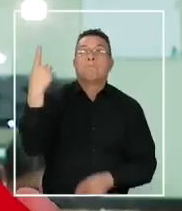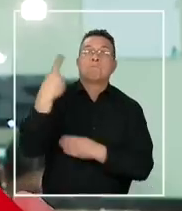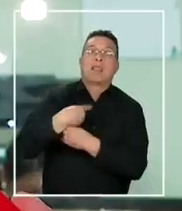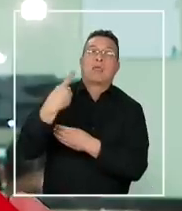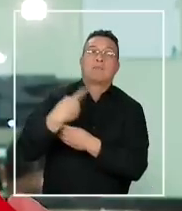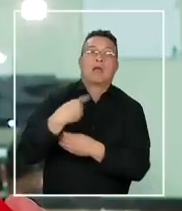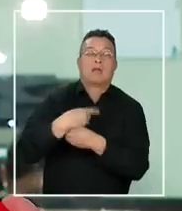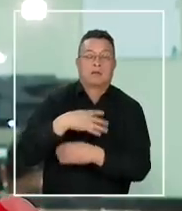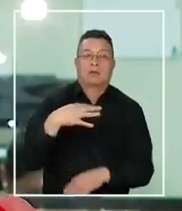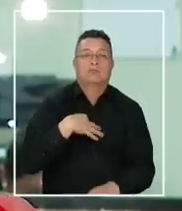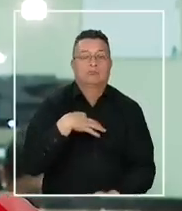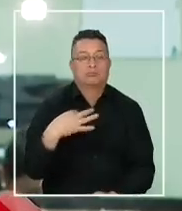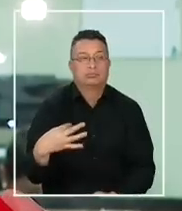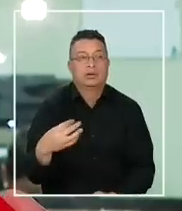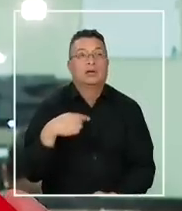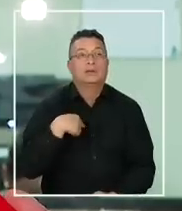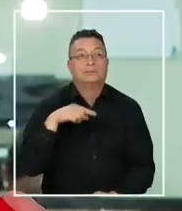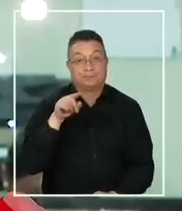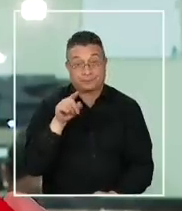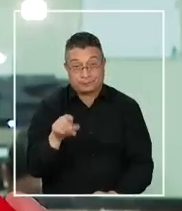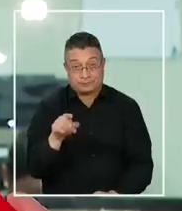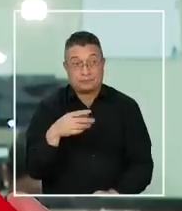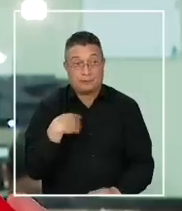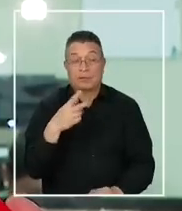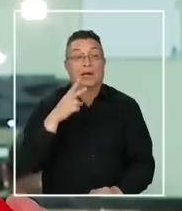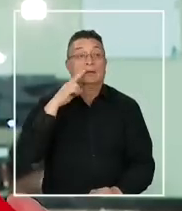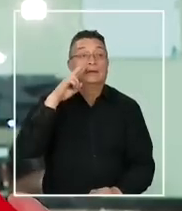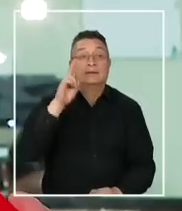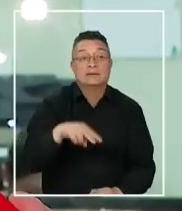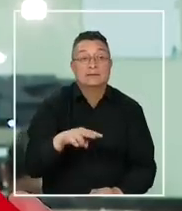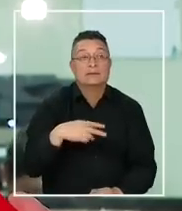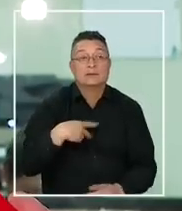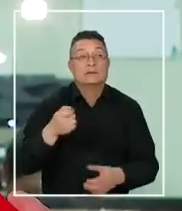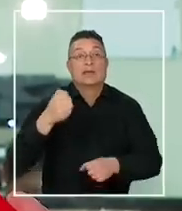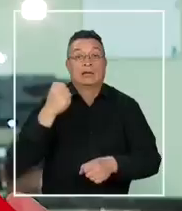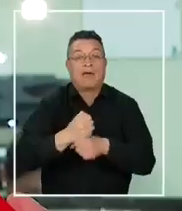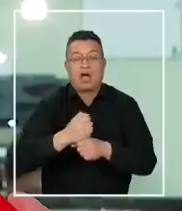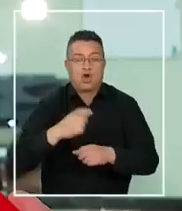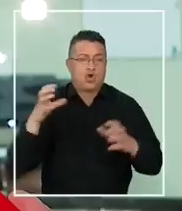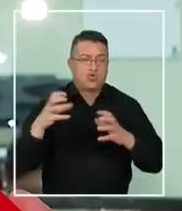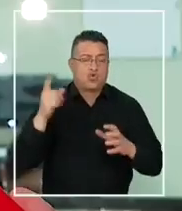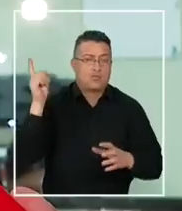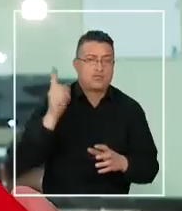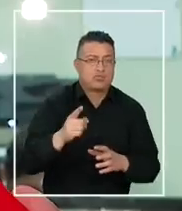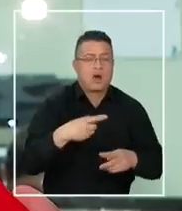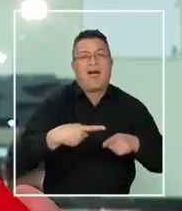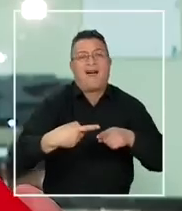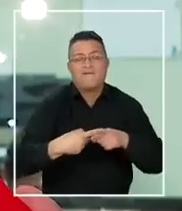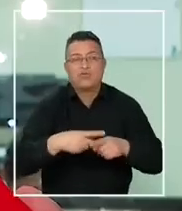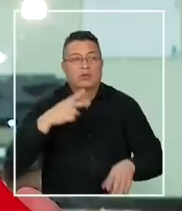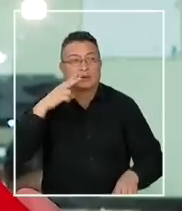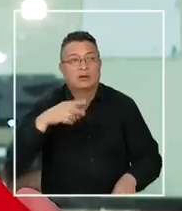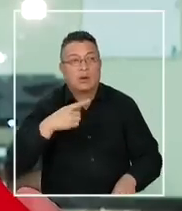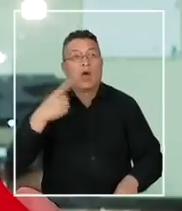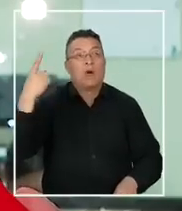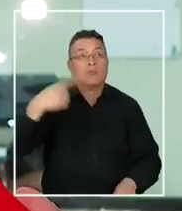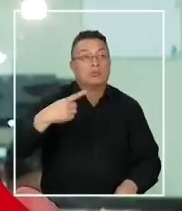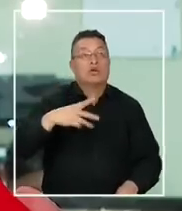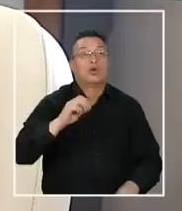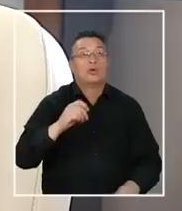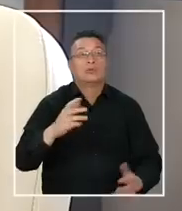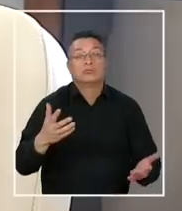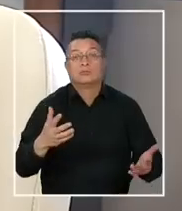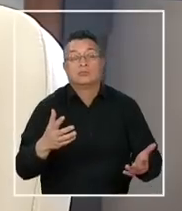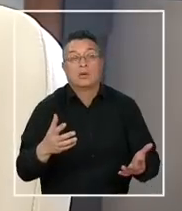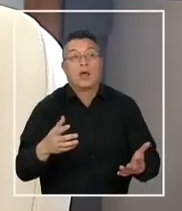de empleabilidad desde ese punto de vista, sin ningún tipo de trabajo forzoso, de alguna explotación o circunstancias de dominio o situación de